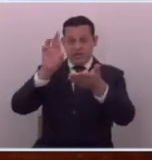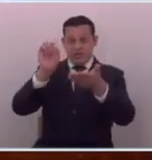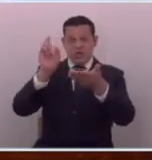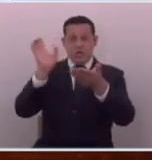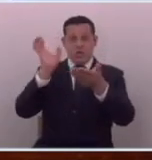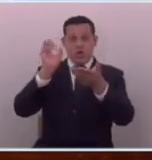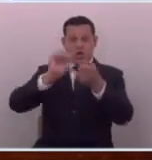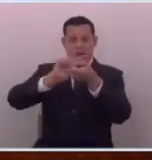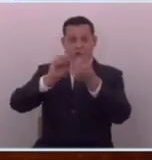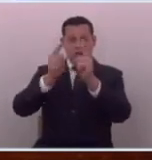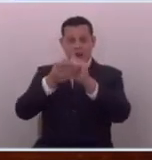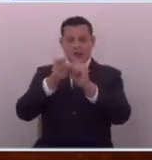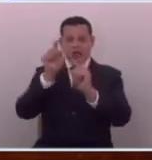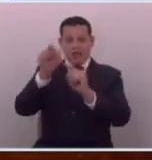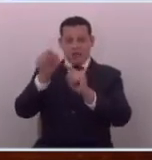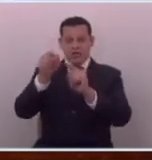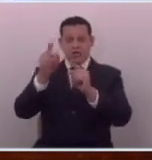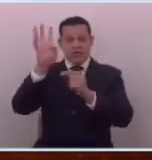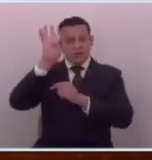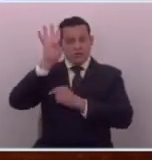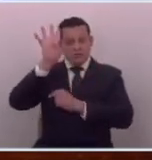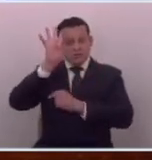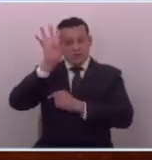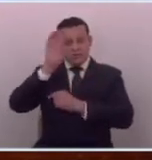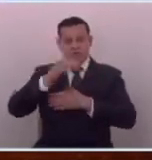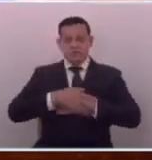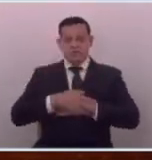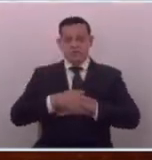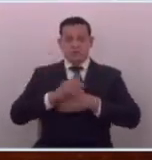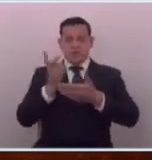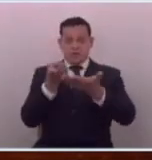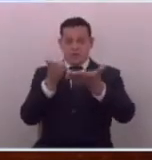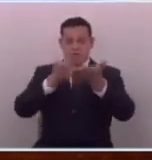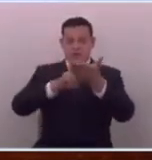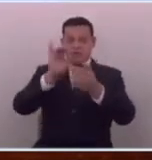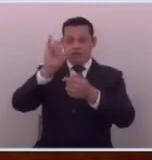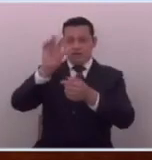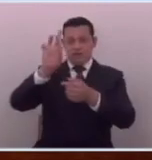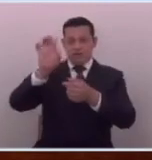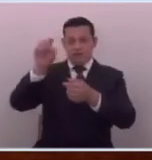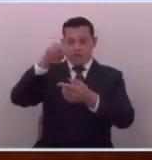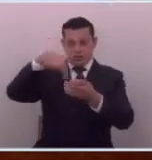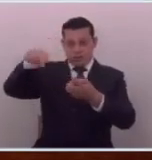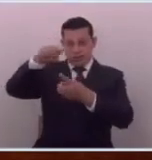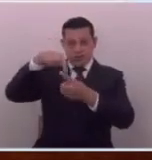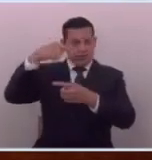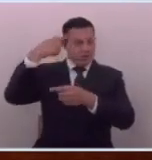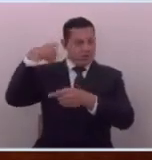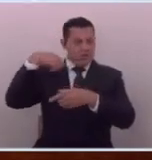ese color la imagen que se está viendo y eso es lo que se han inventado les quieren poner filtros a ustedes señores youtubers